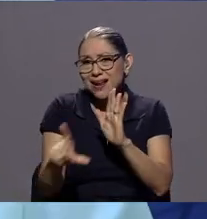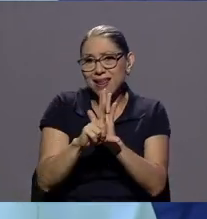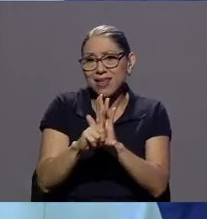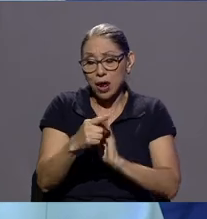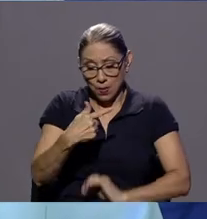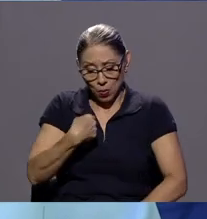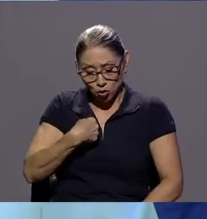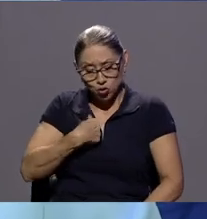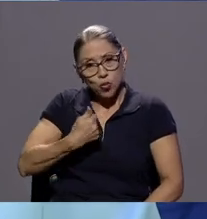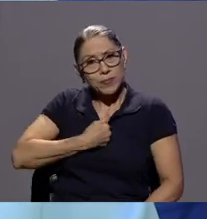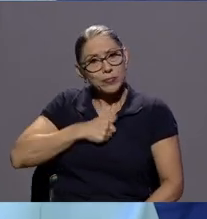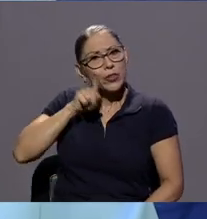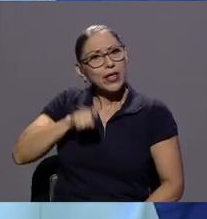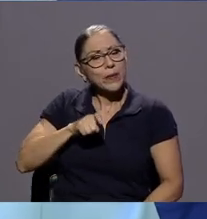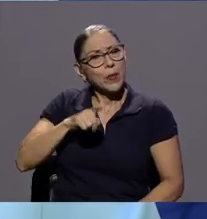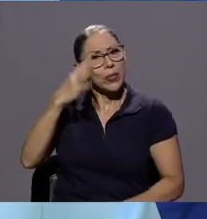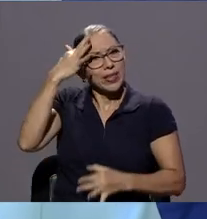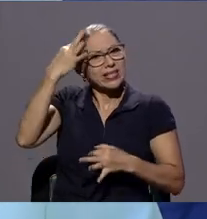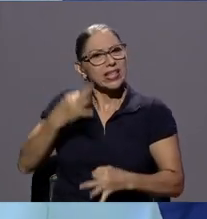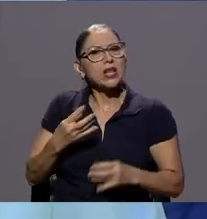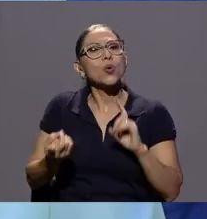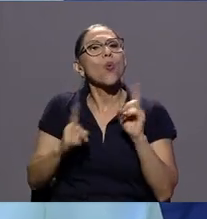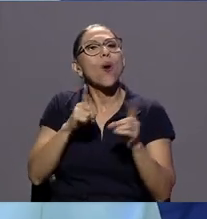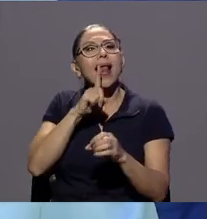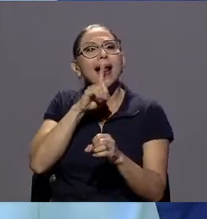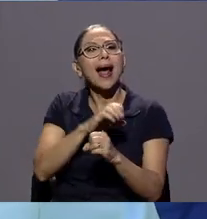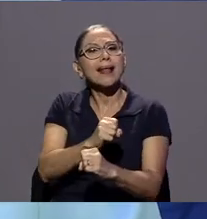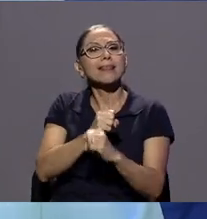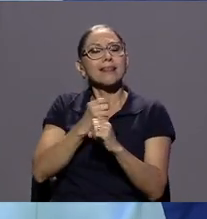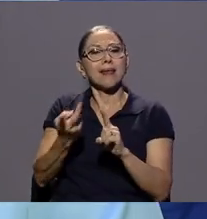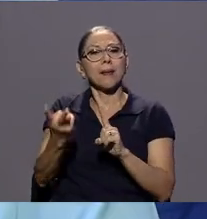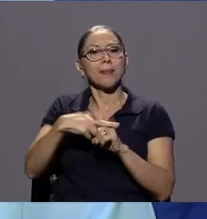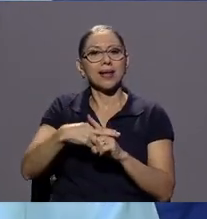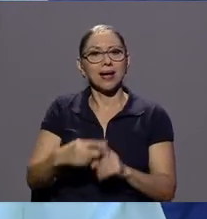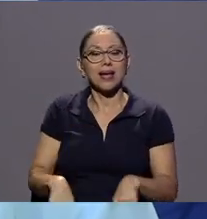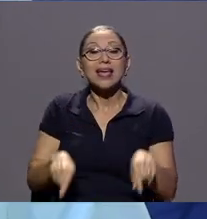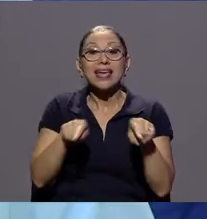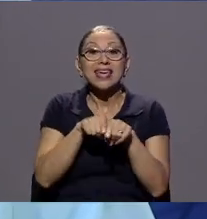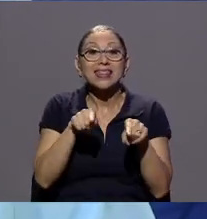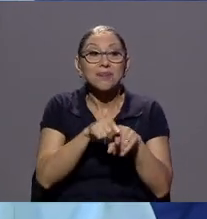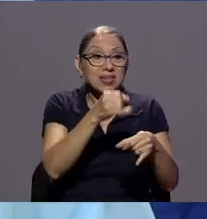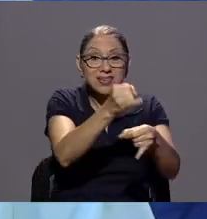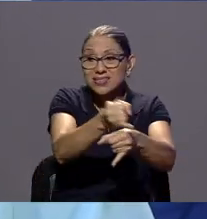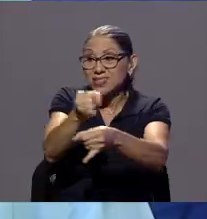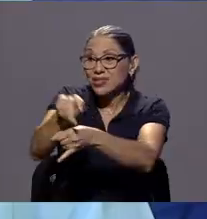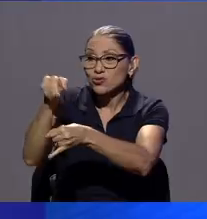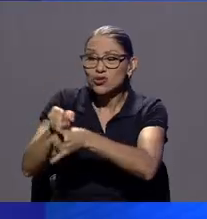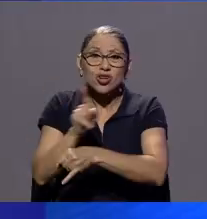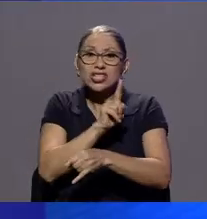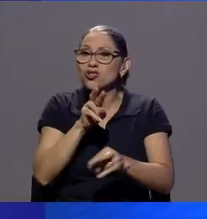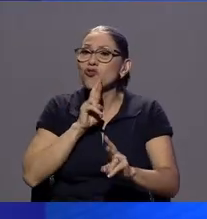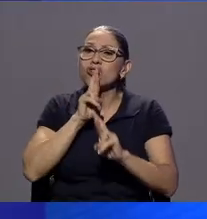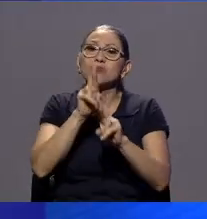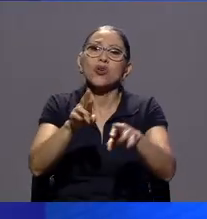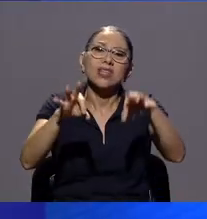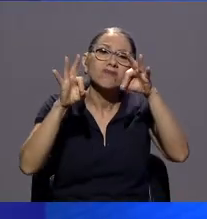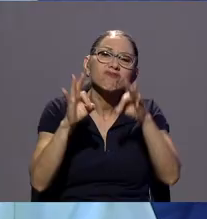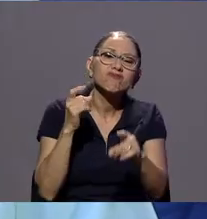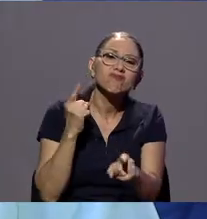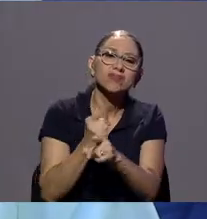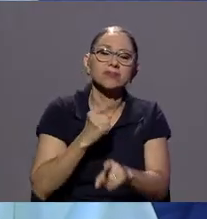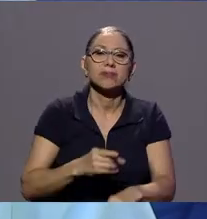y por otro lado una institucionalidad que no responde en tiempo a las necesidades del consumidor ¿qué se debe hacer don Eric?